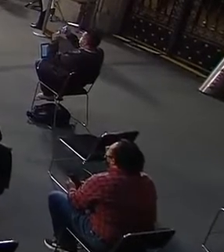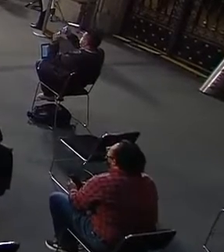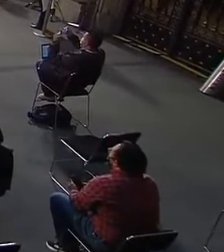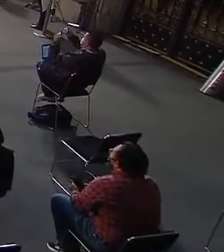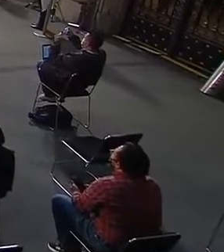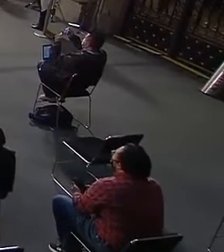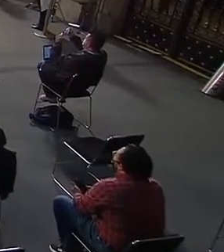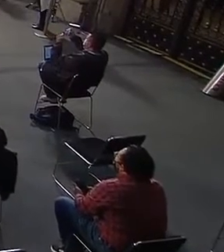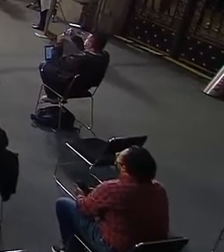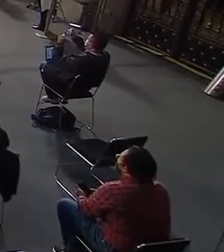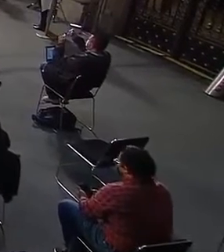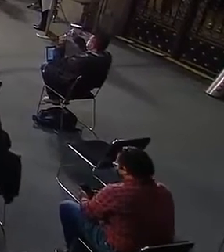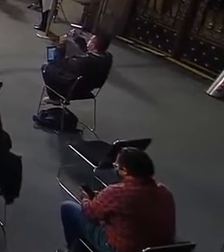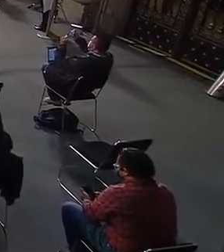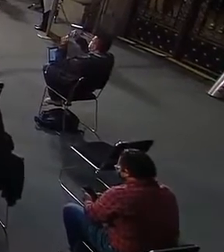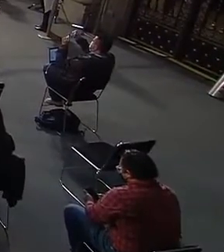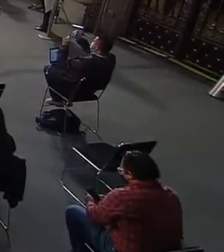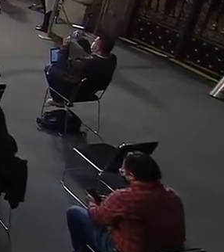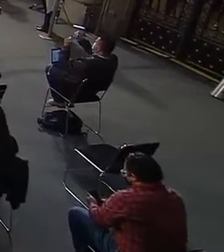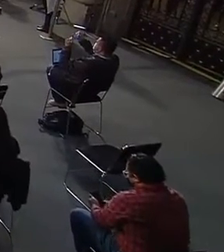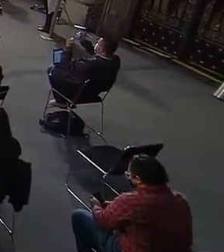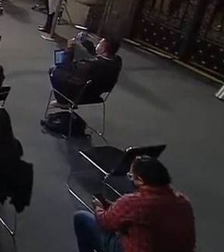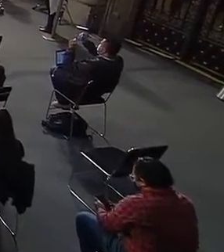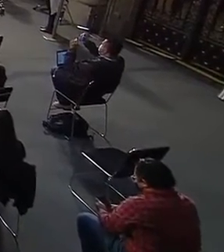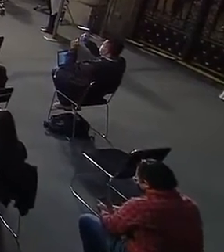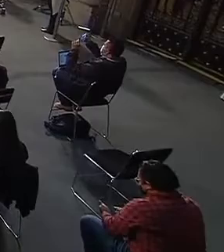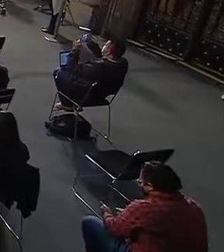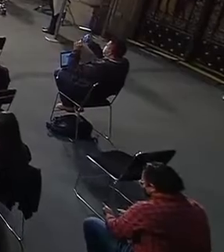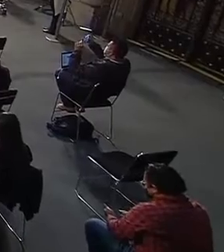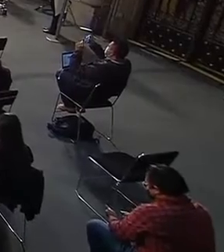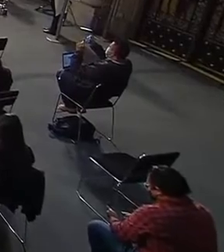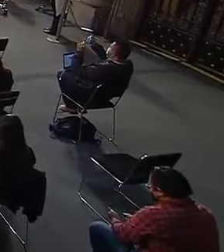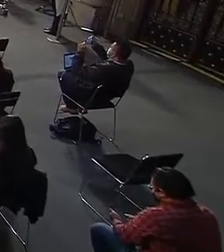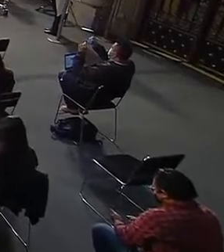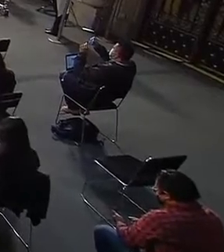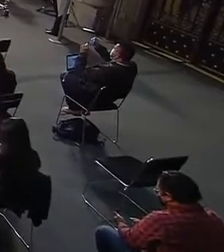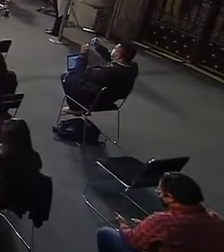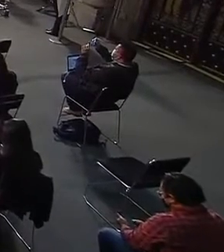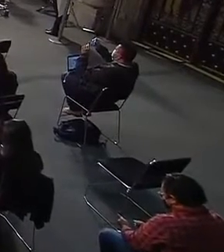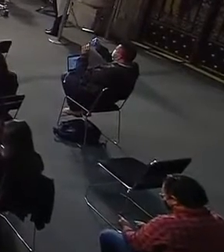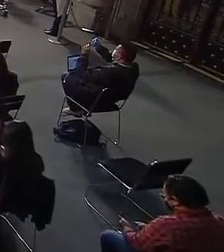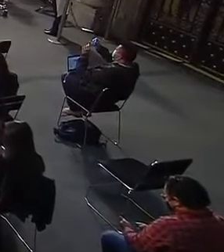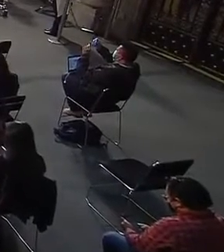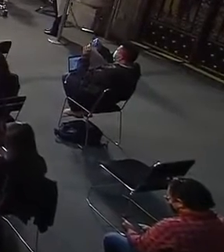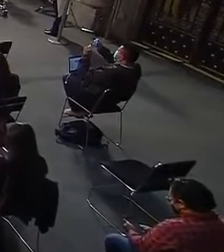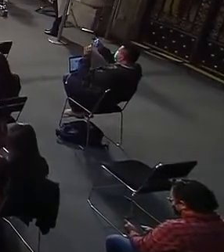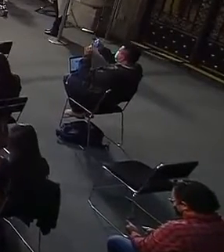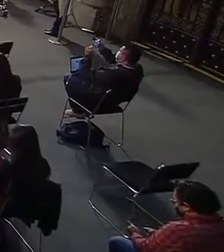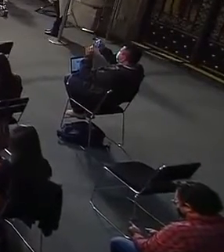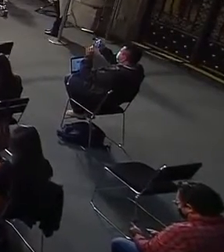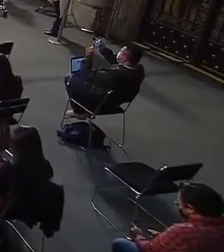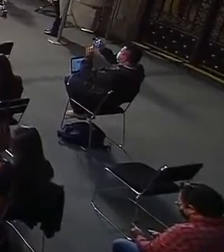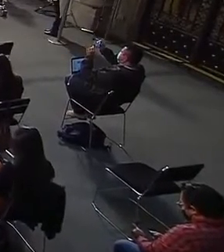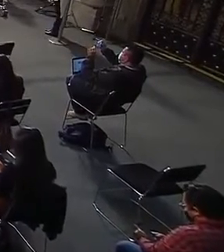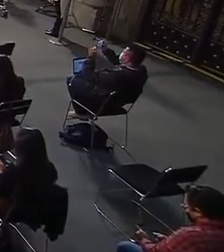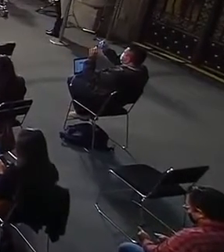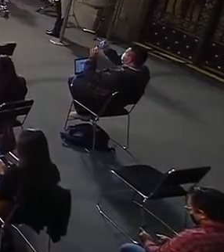nos acompaña Luis Alberto Arce